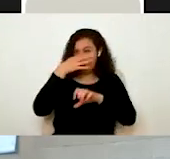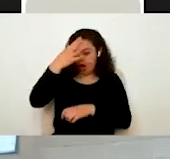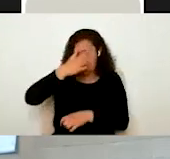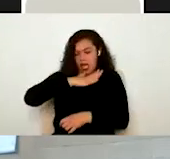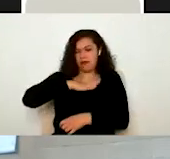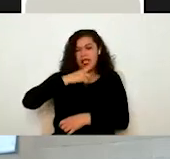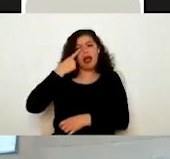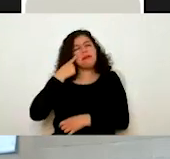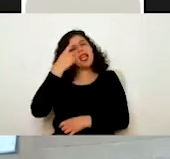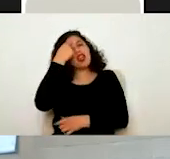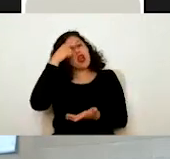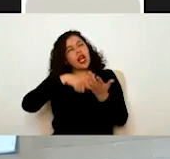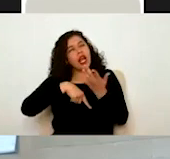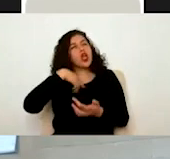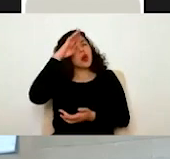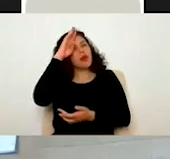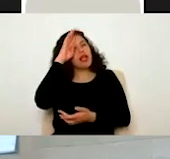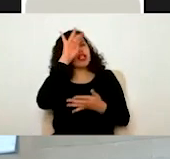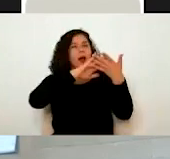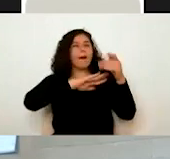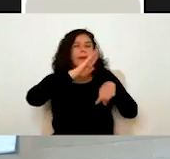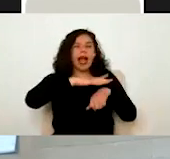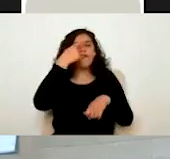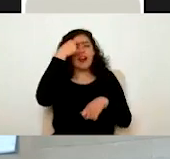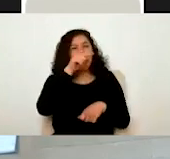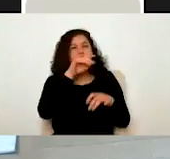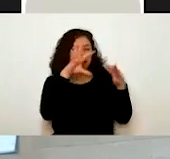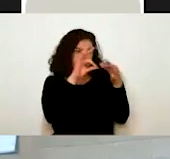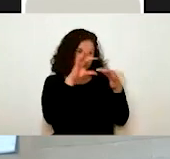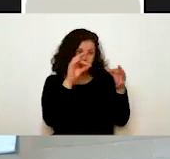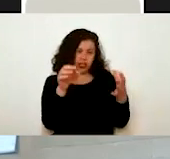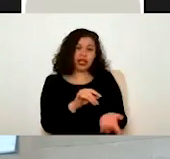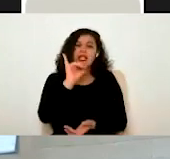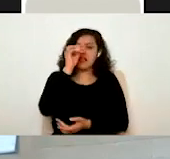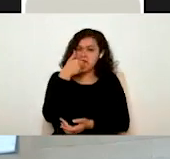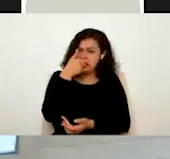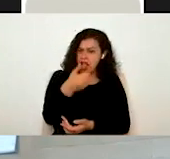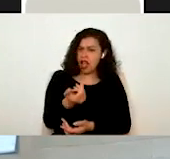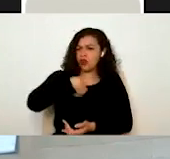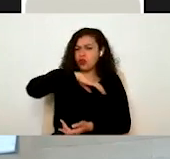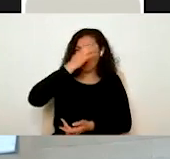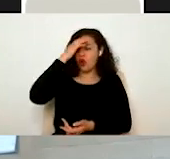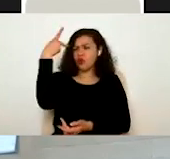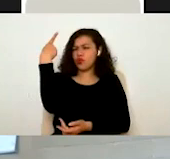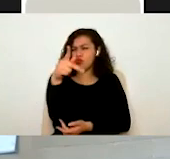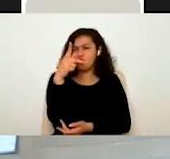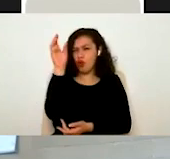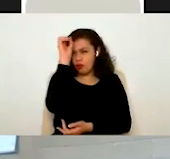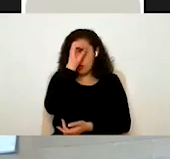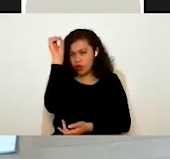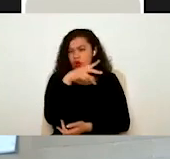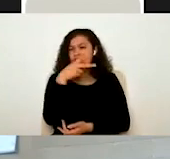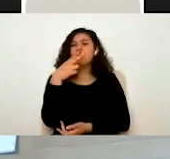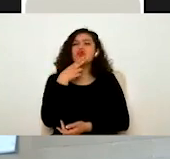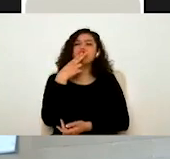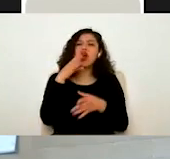hicieron, ustedes como instituciones. Entonces, sí, para nosotros sí es muy importante también conocer la usabilidad que ustedes le